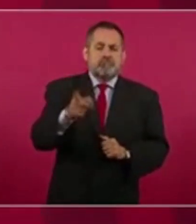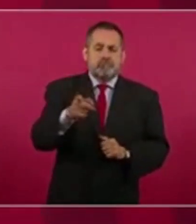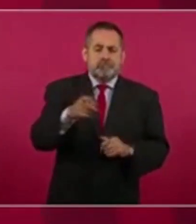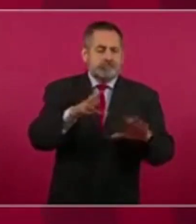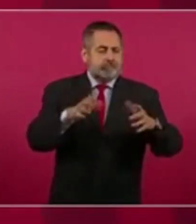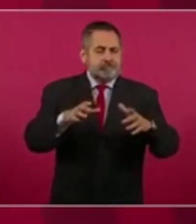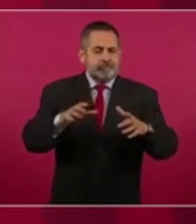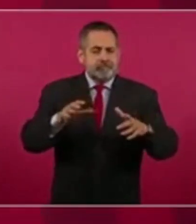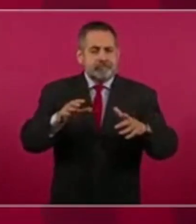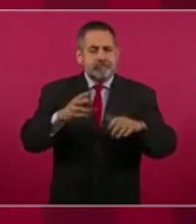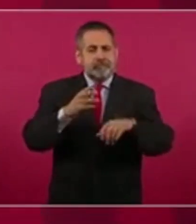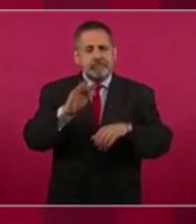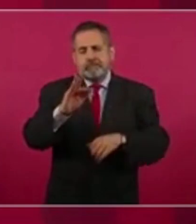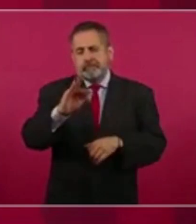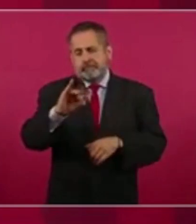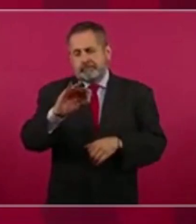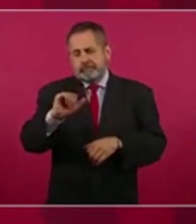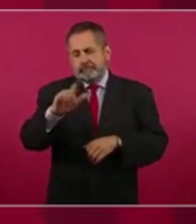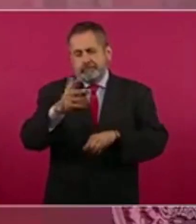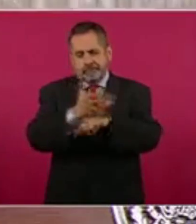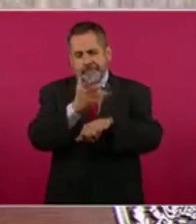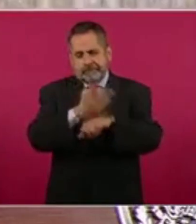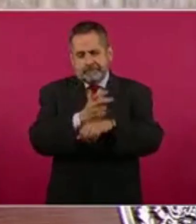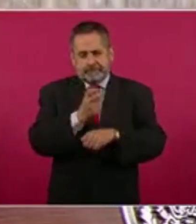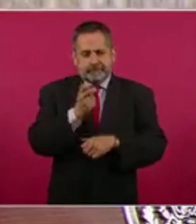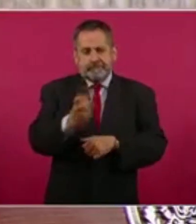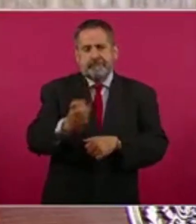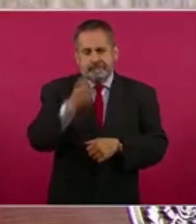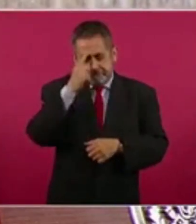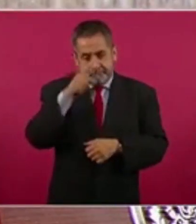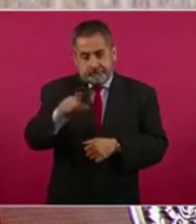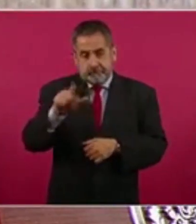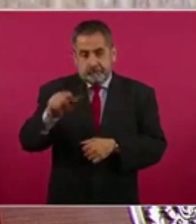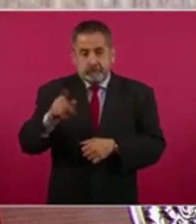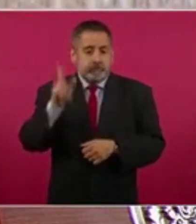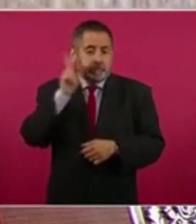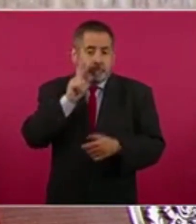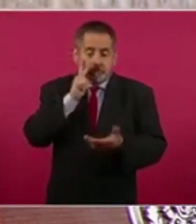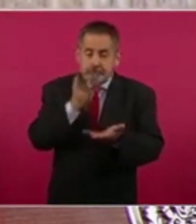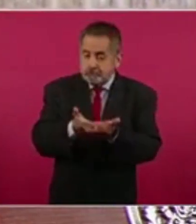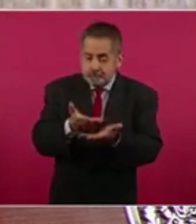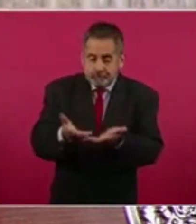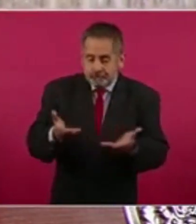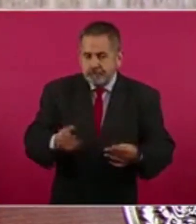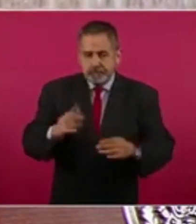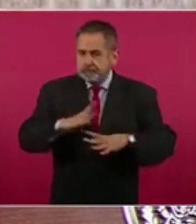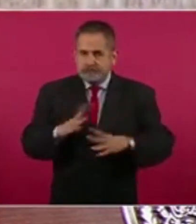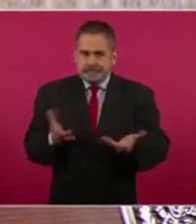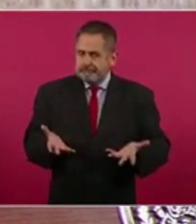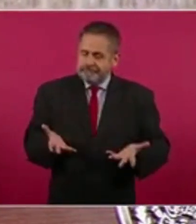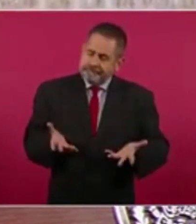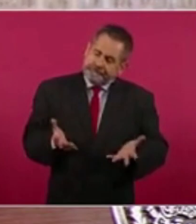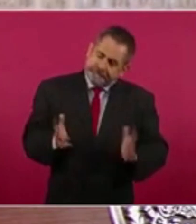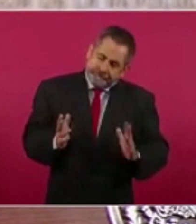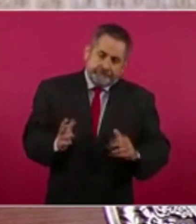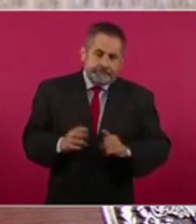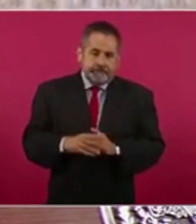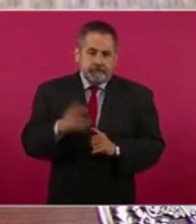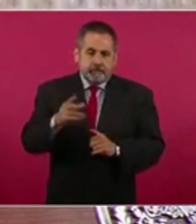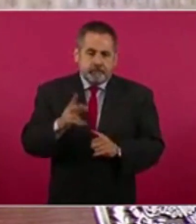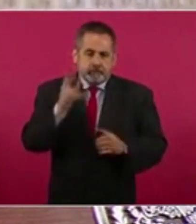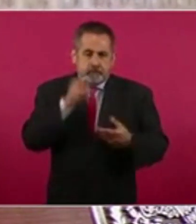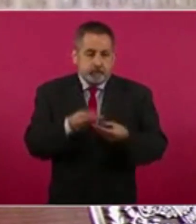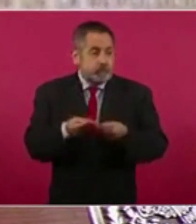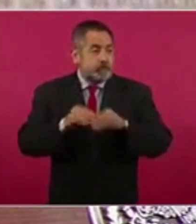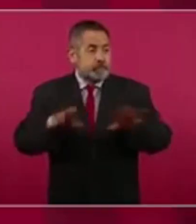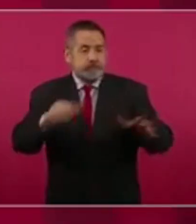fiscales de Estados Unidos, pero no dieron datos o no se dieron a